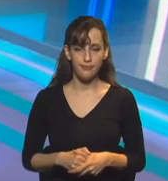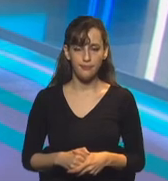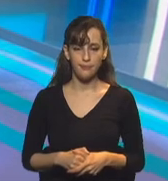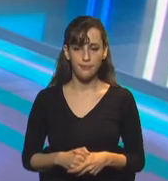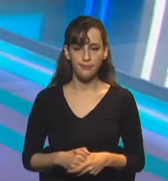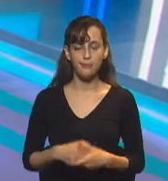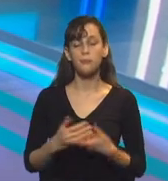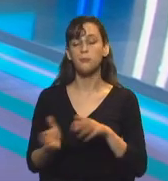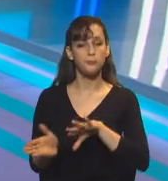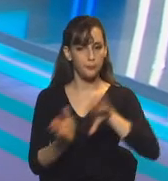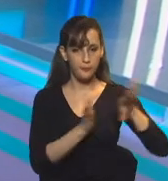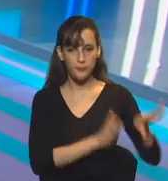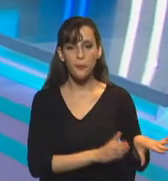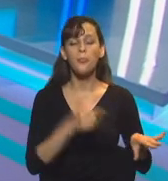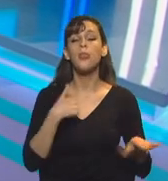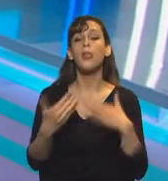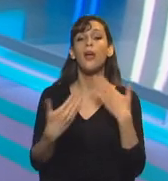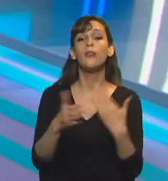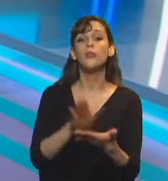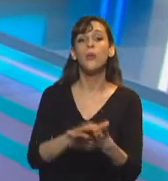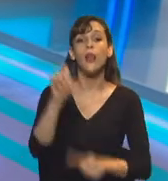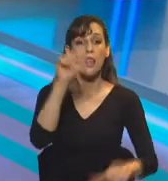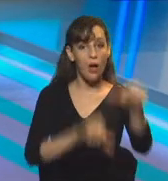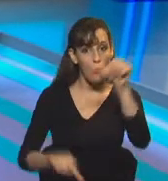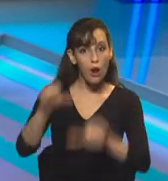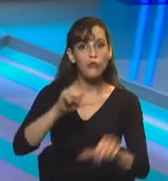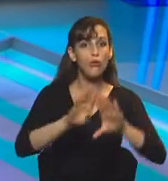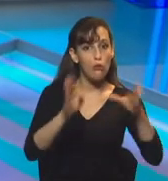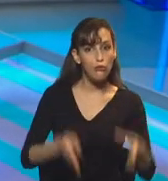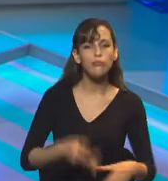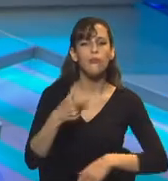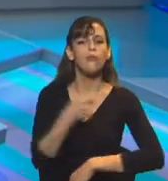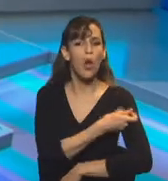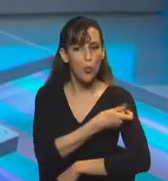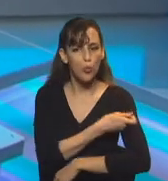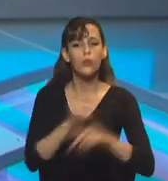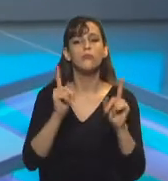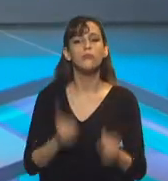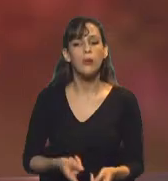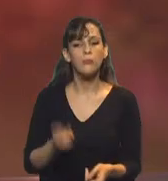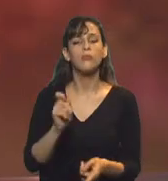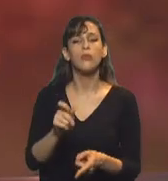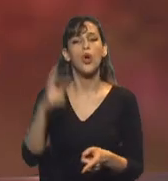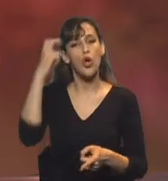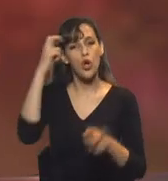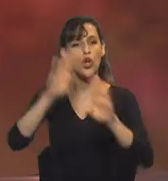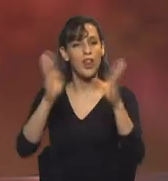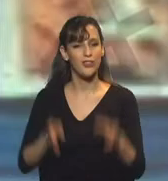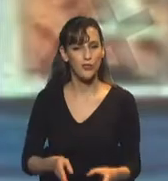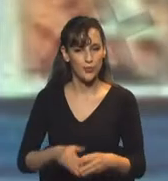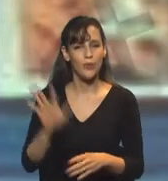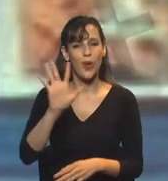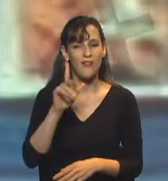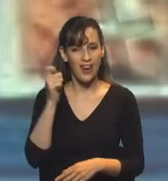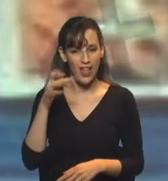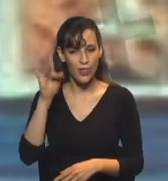Y vamos a hablar de los laboratorios, de las vacunas y de la actividad en el Congreso Nacional. Fernando Frakelli, ¿cómo estás? Que se